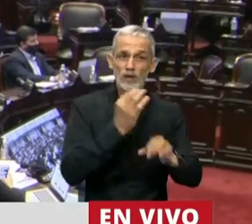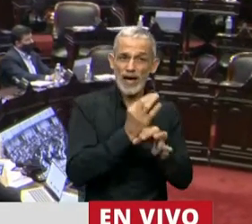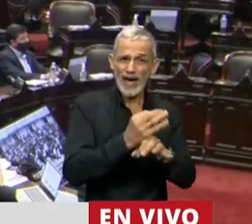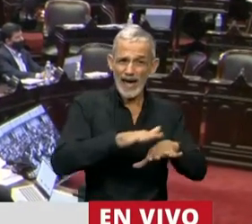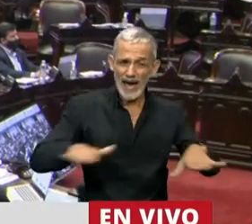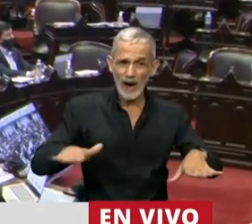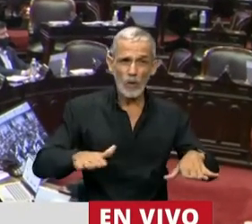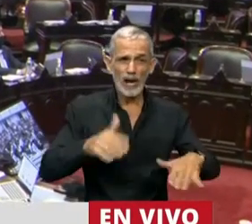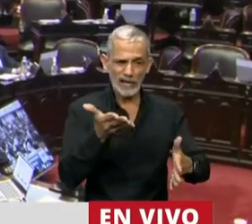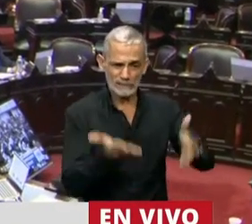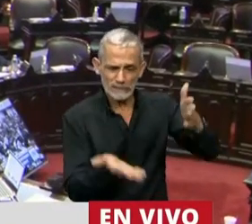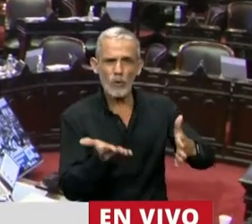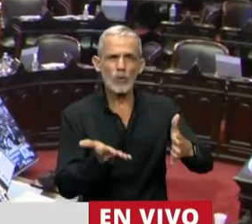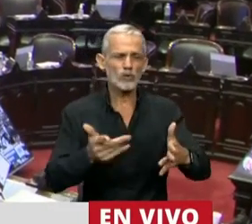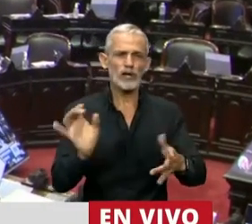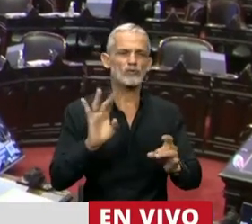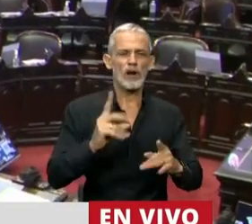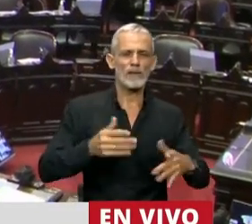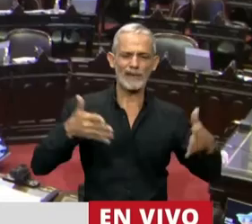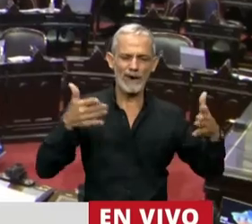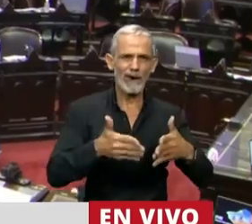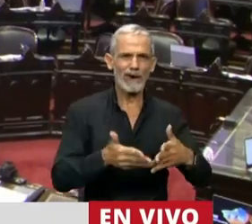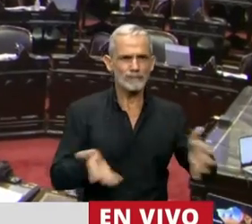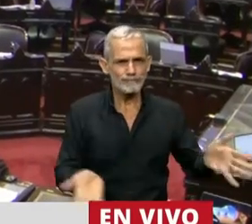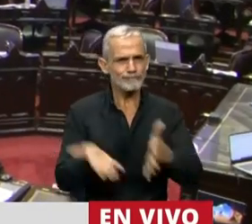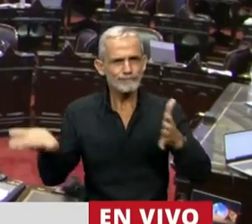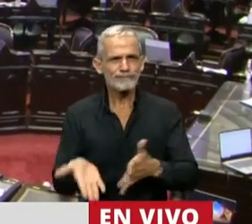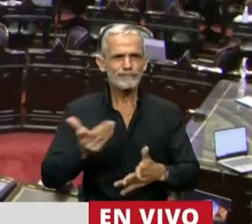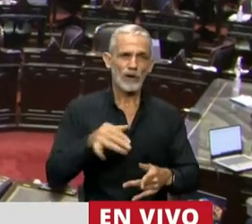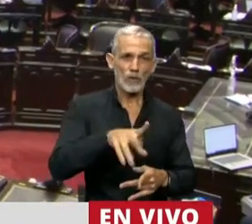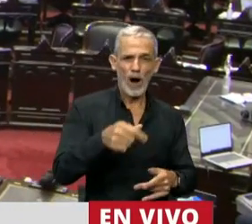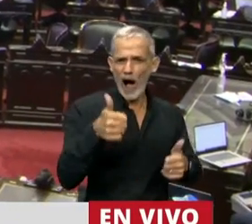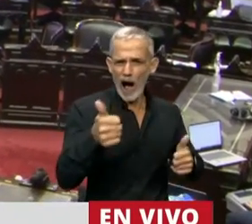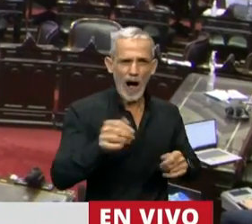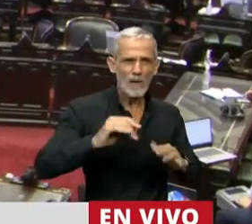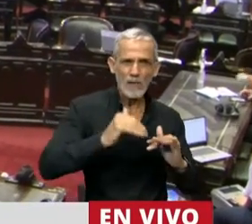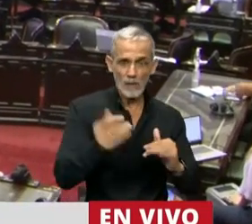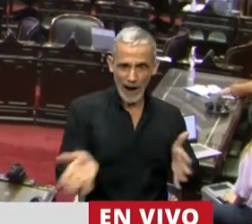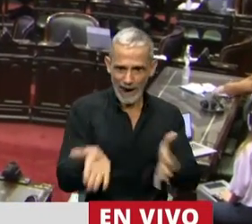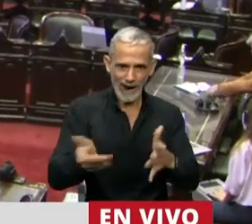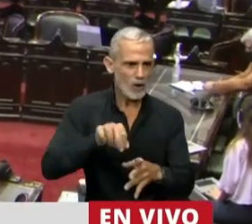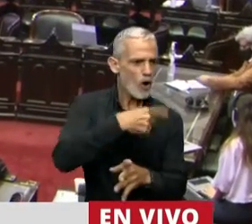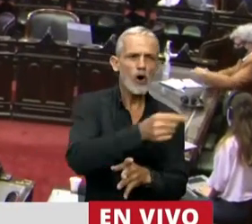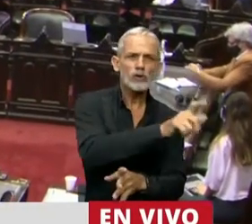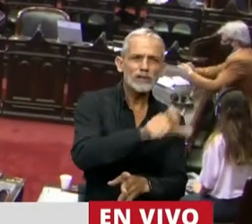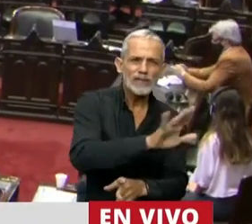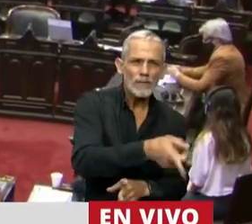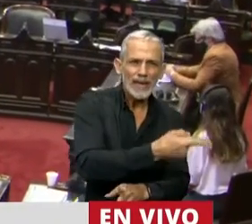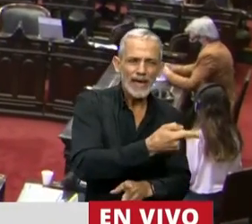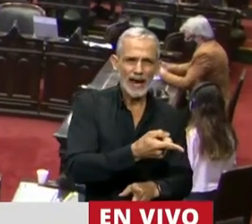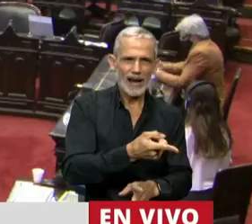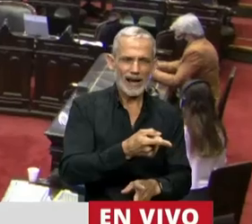más justa que no solo se limite a promover a los más meritorios, sino que junto con